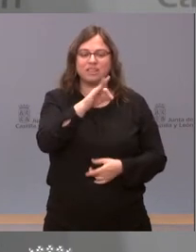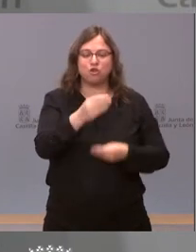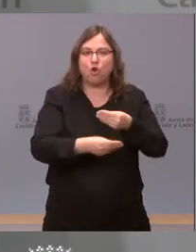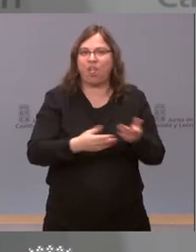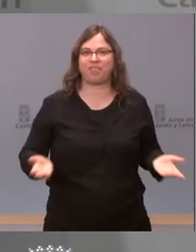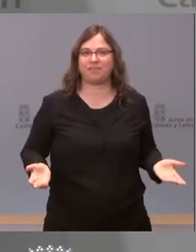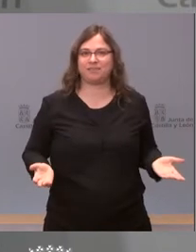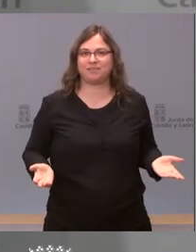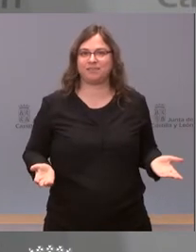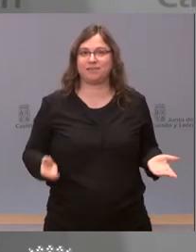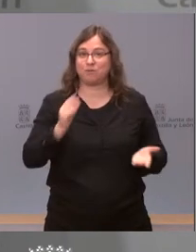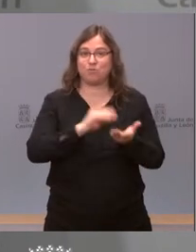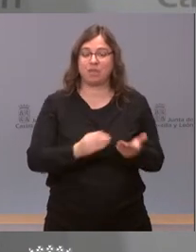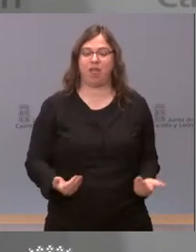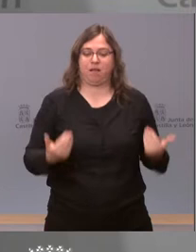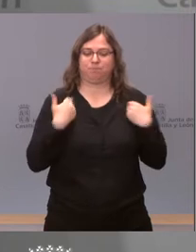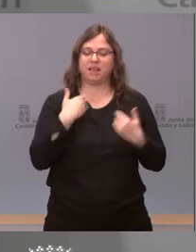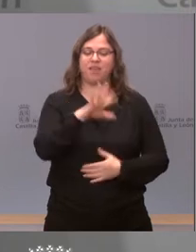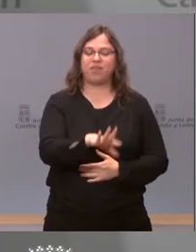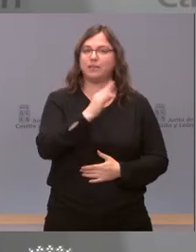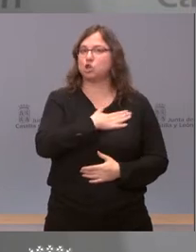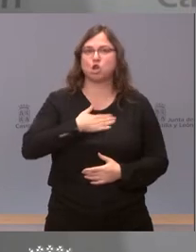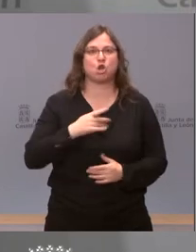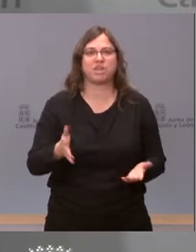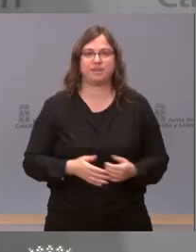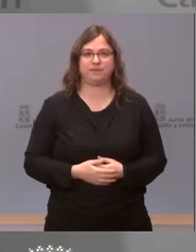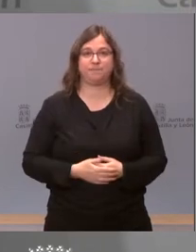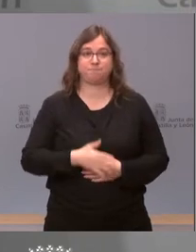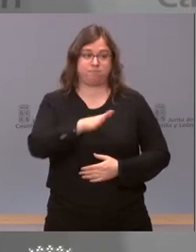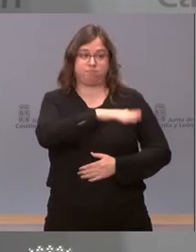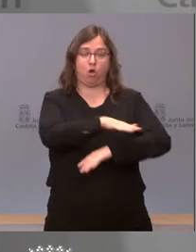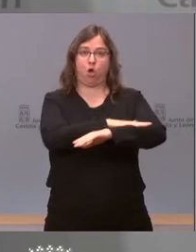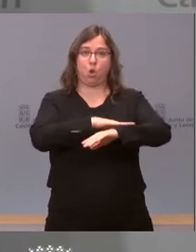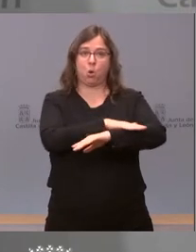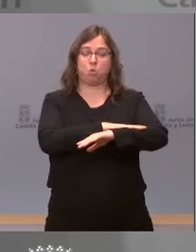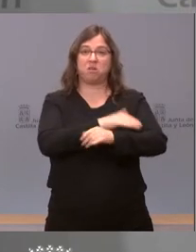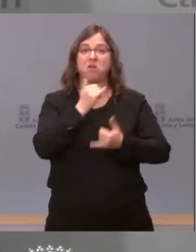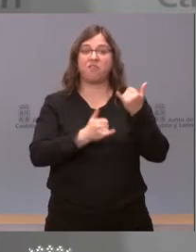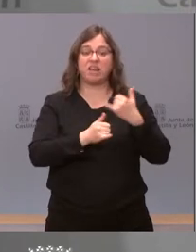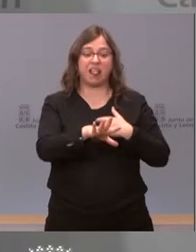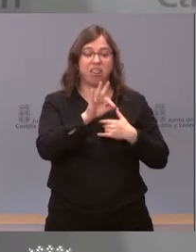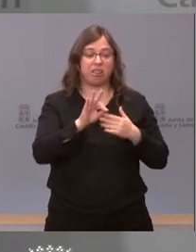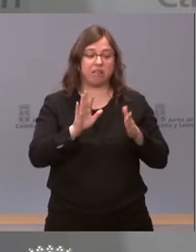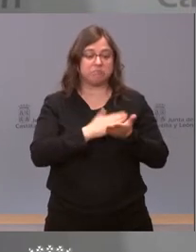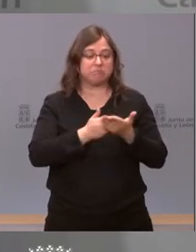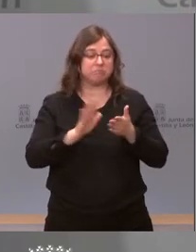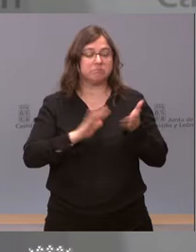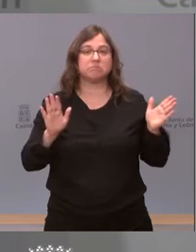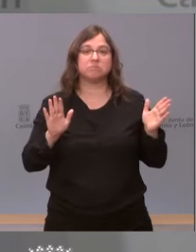Cuando no quiere asumir decisiones. Cuando nuestro gobierno decide no asumir decisiones y trasladársela